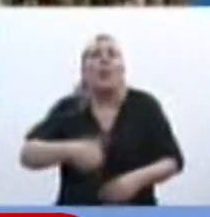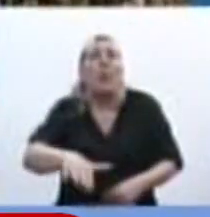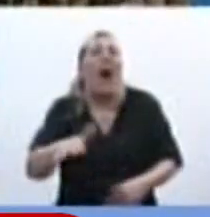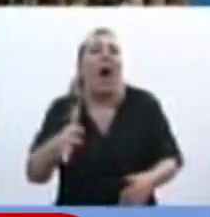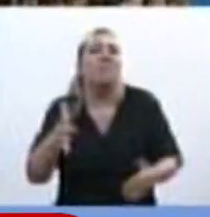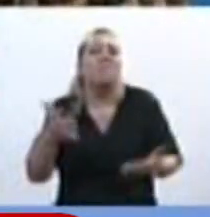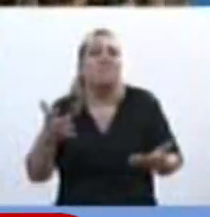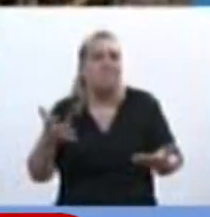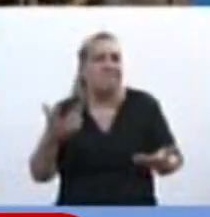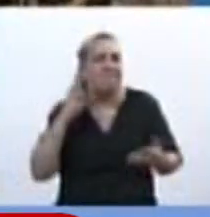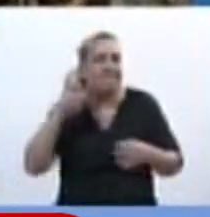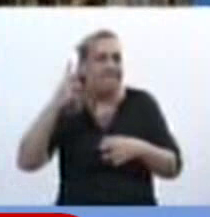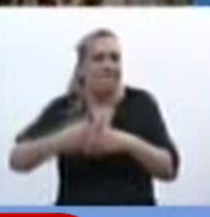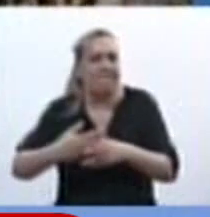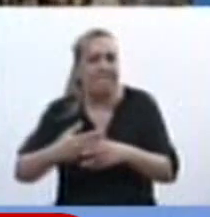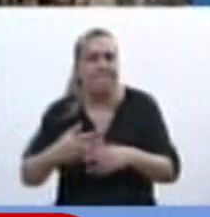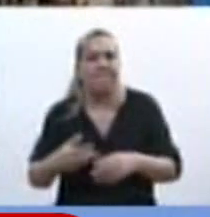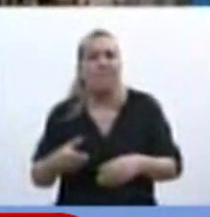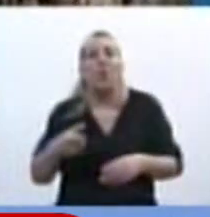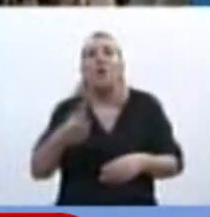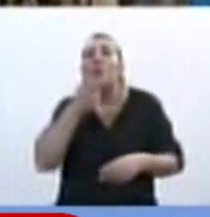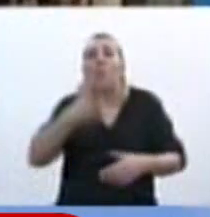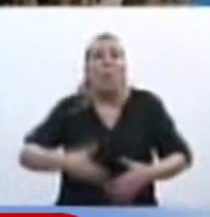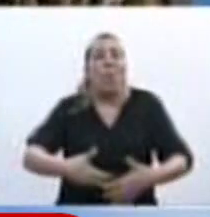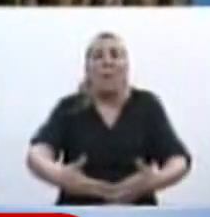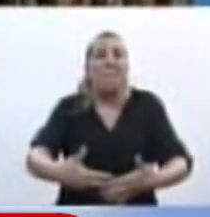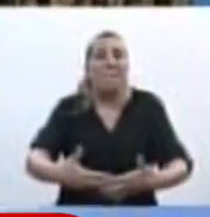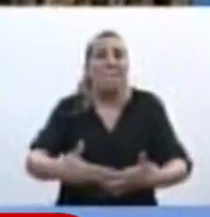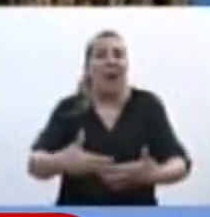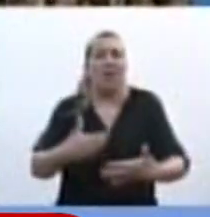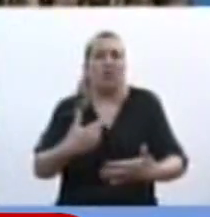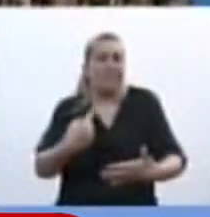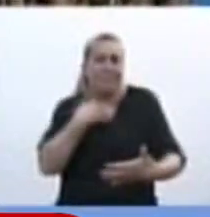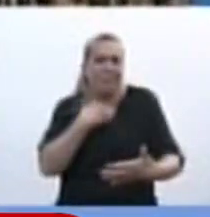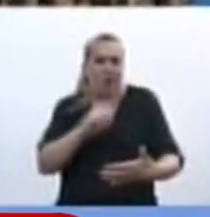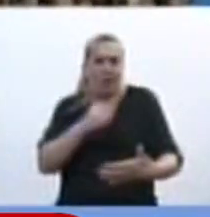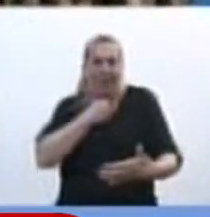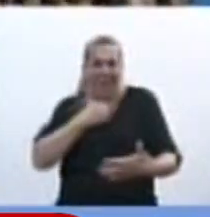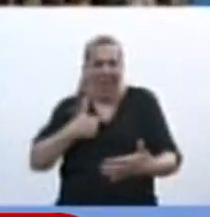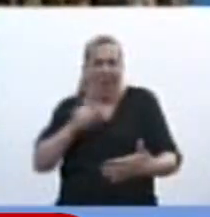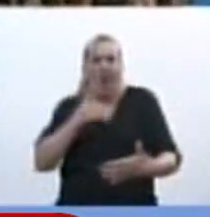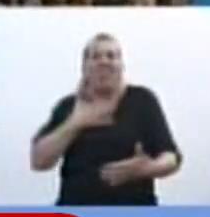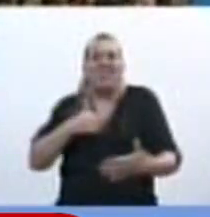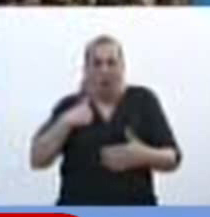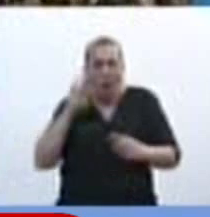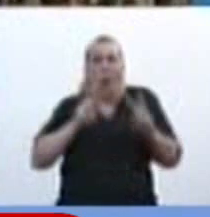porque un embarazo no querido un embarazo no buscado